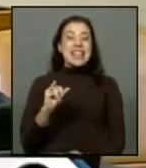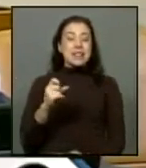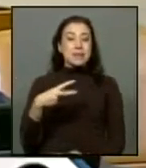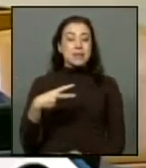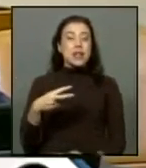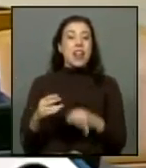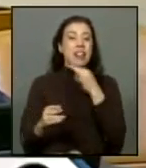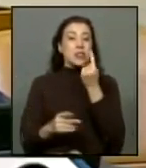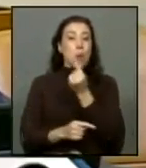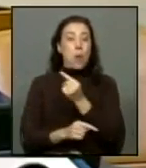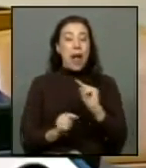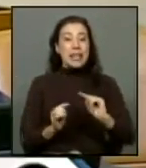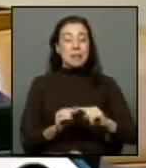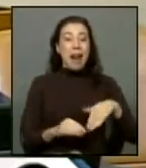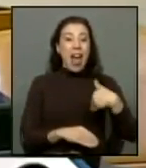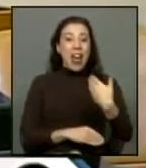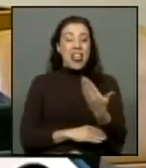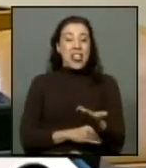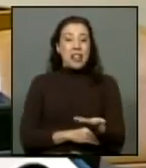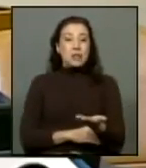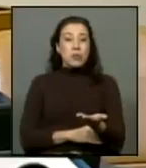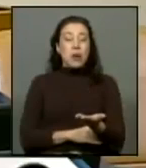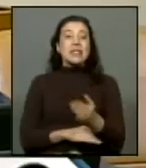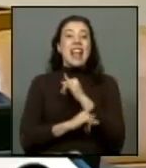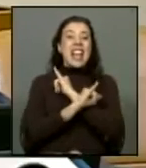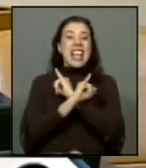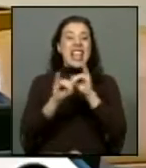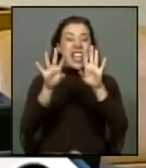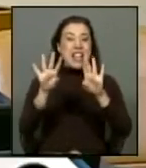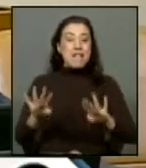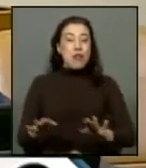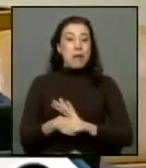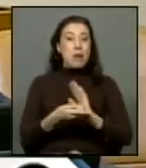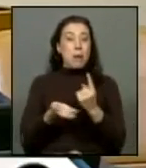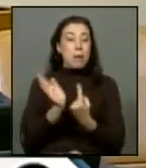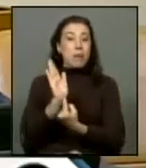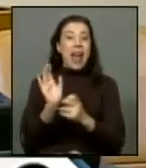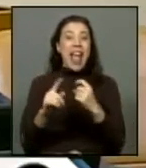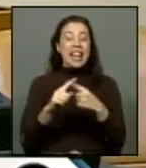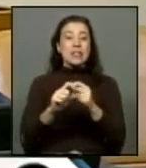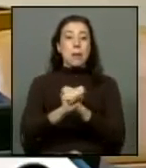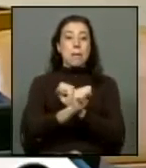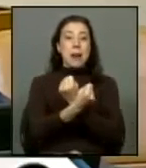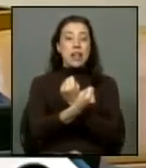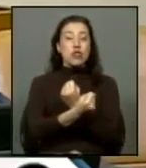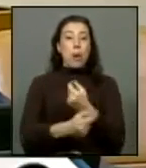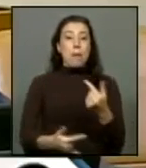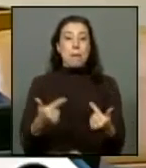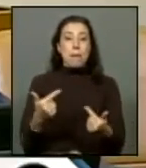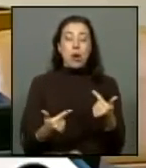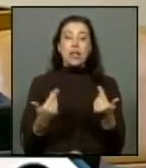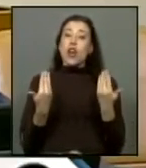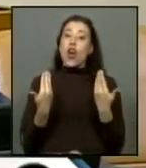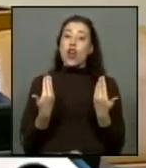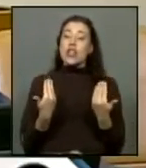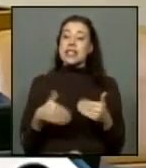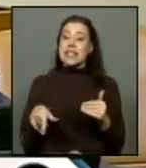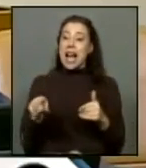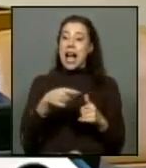que una semana después de salido el informe los expresos políticos ya eran